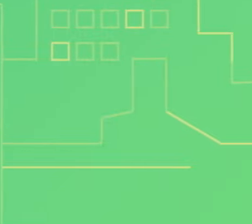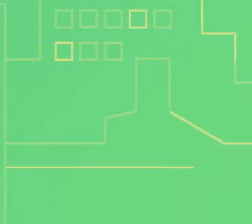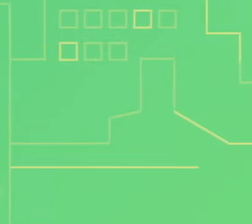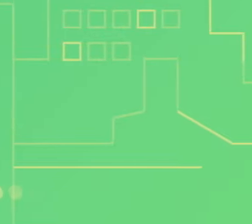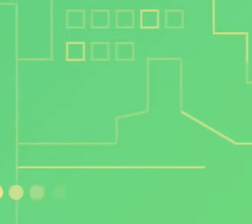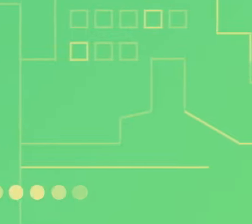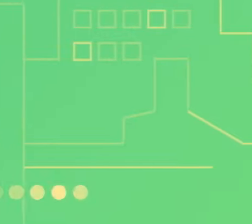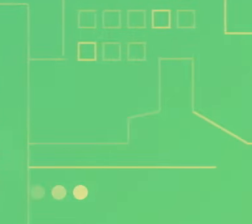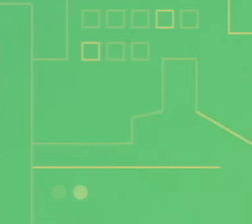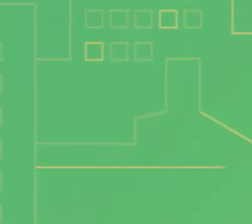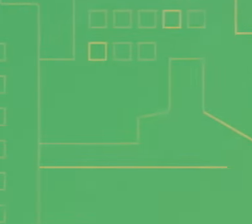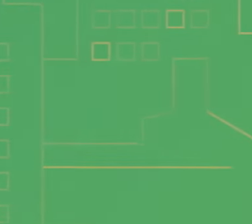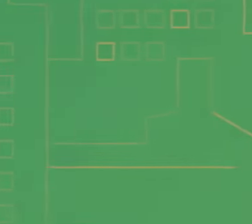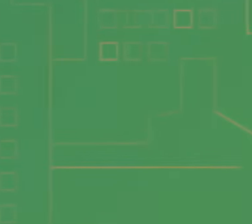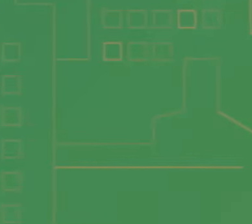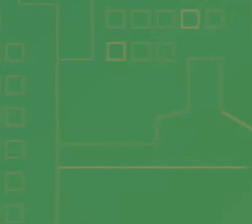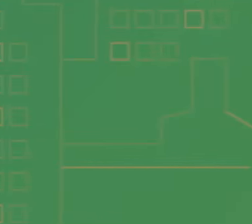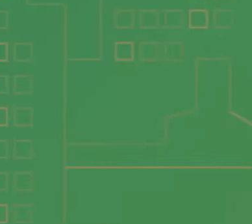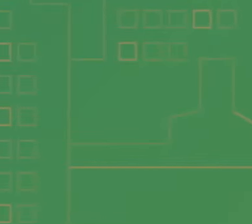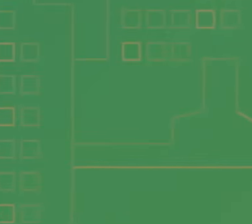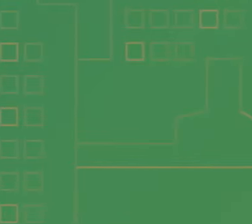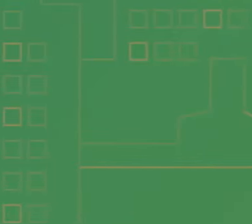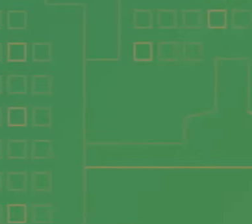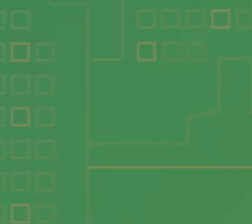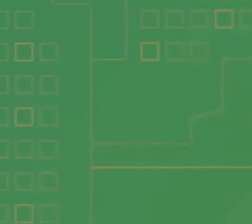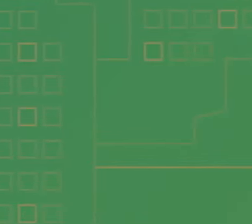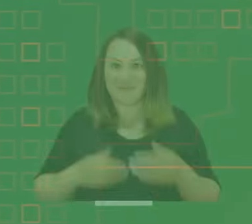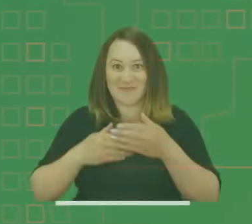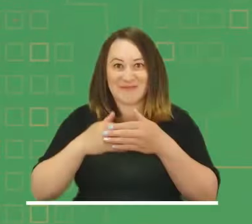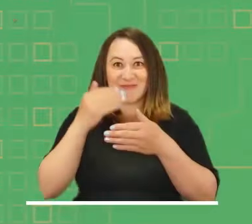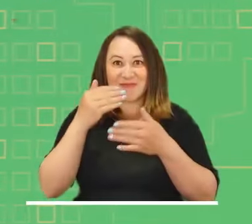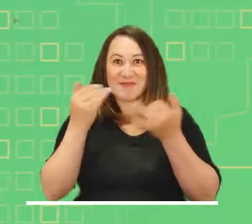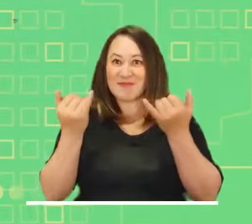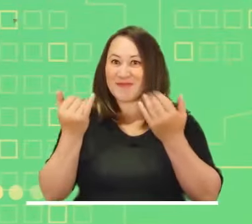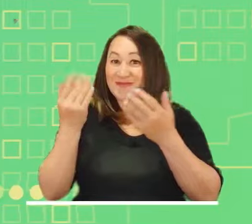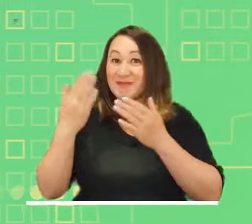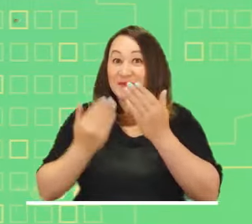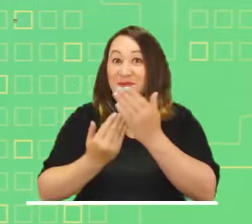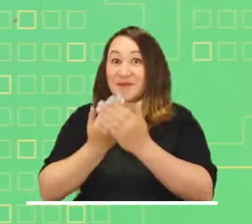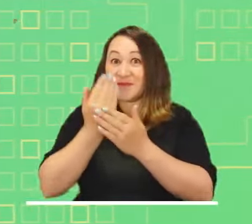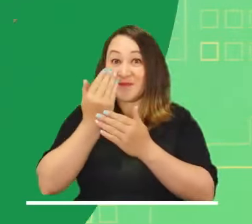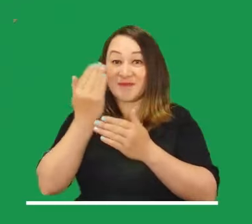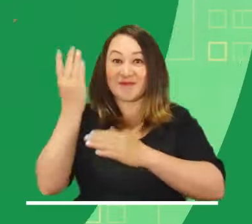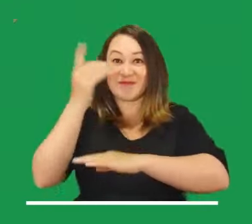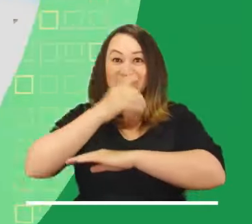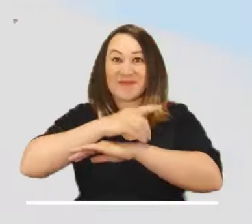Iniciamos este nuevo día con el pronóstico del tiempo de cada una de las regiones.